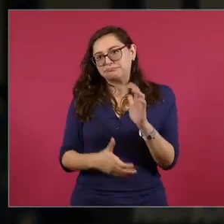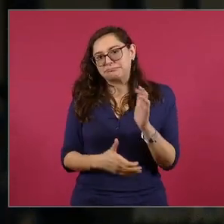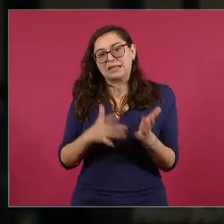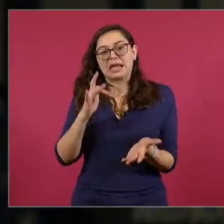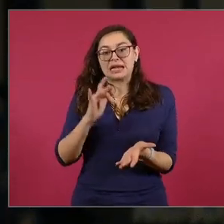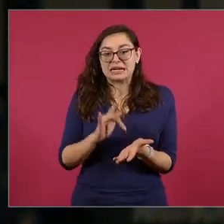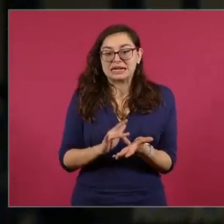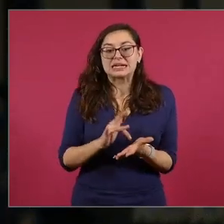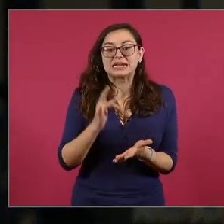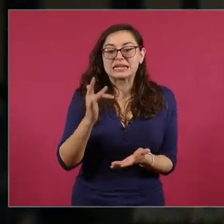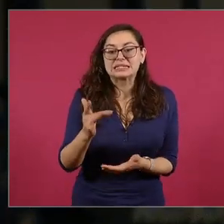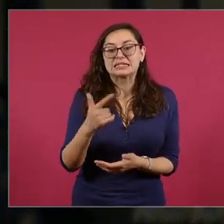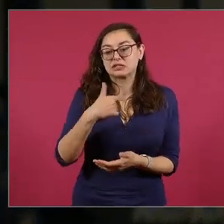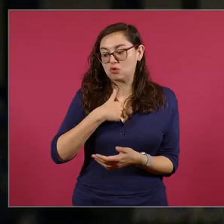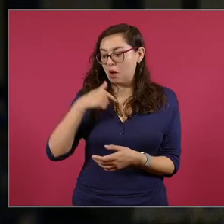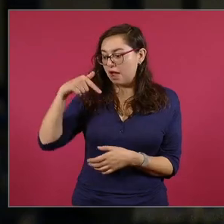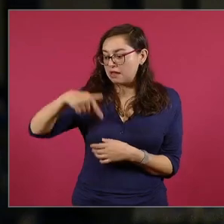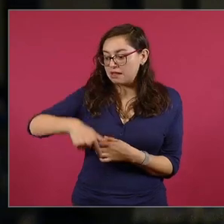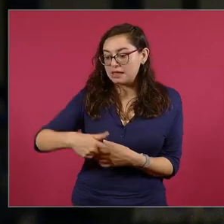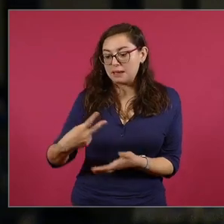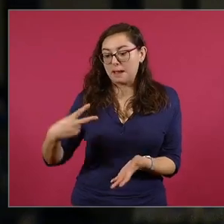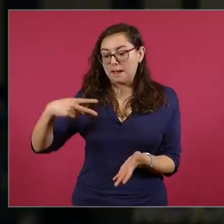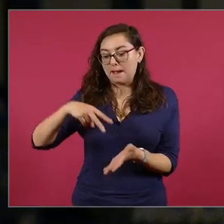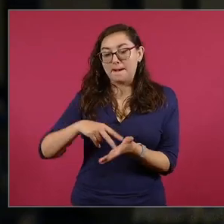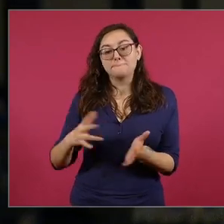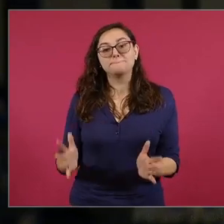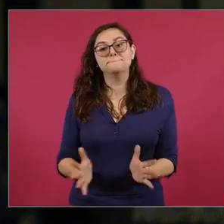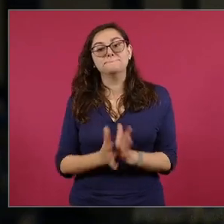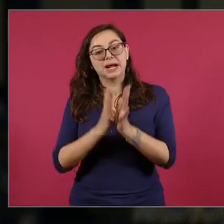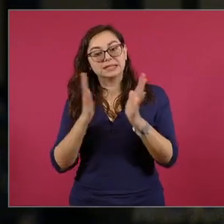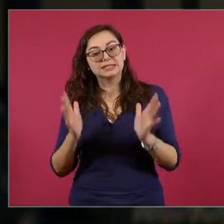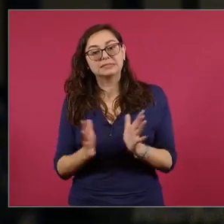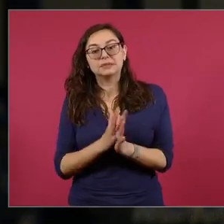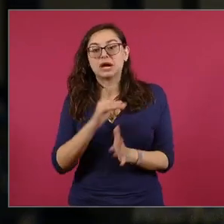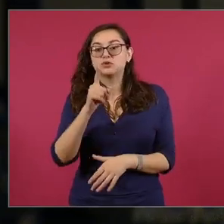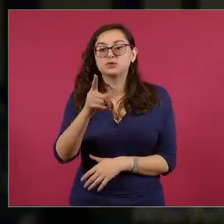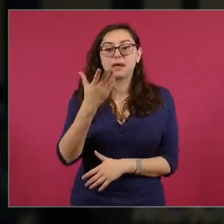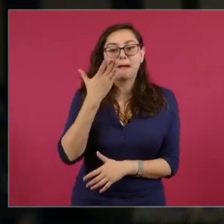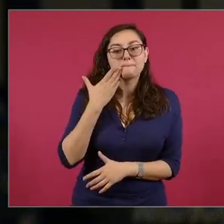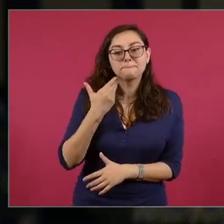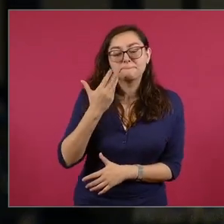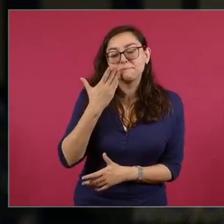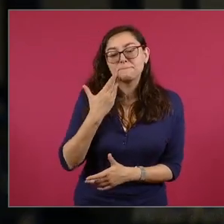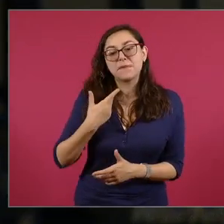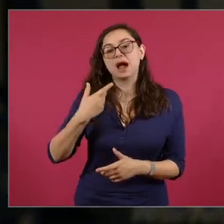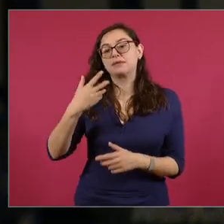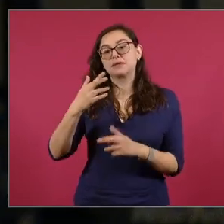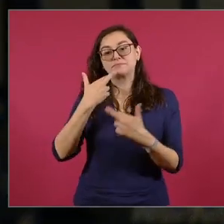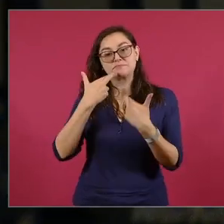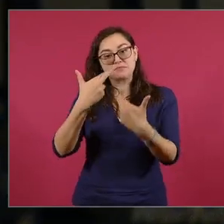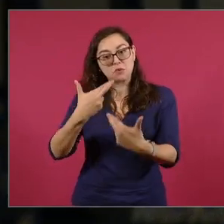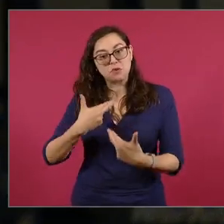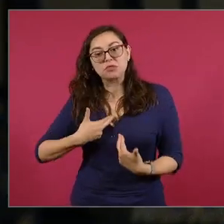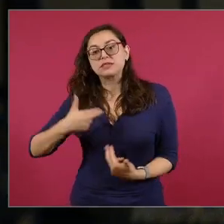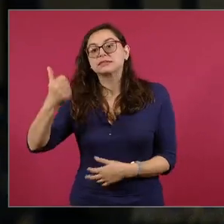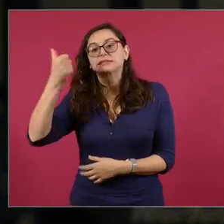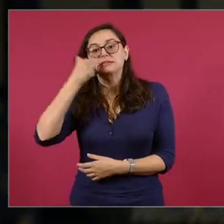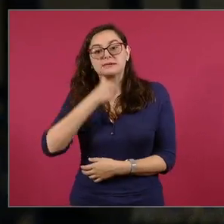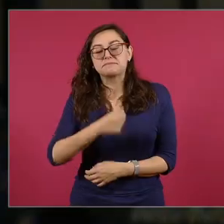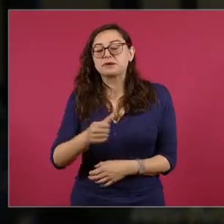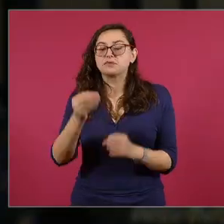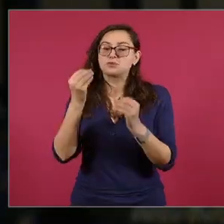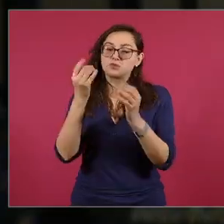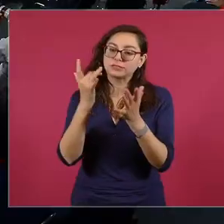preguntar. Siempre me ha contestado con mucha amabilidad y entonces en lo personal le